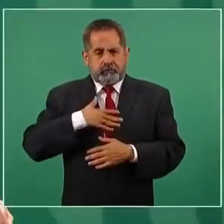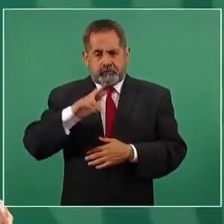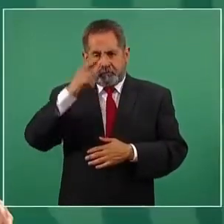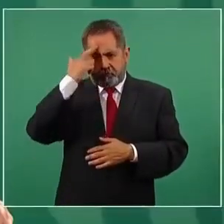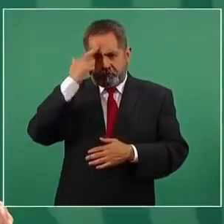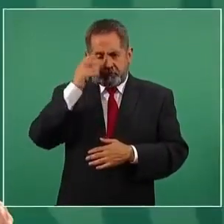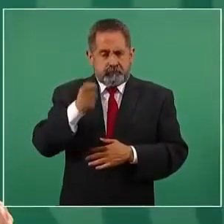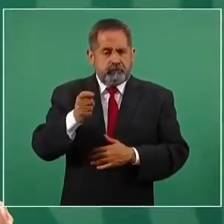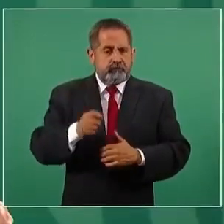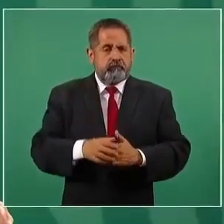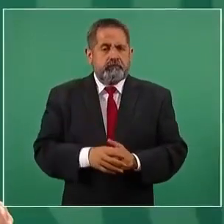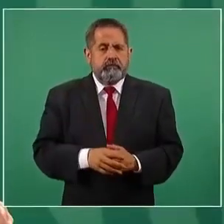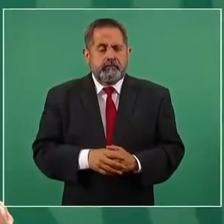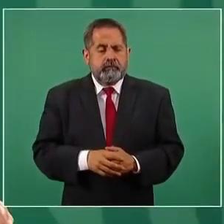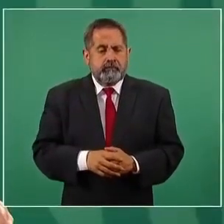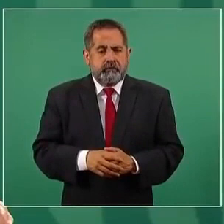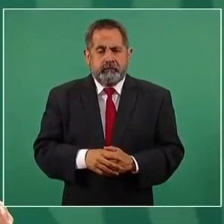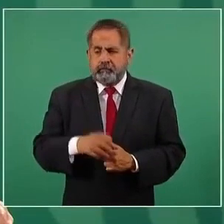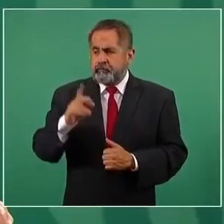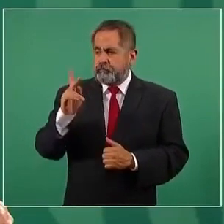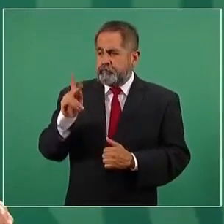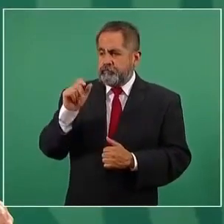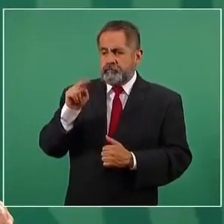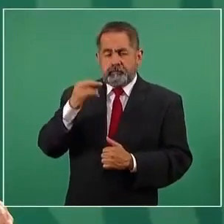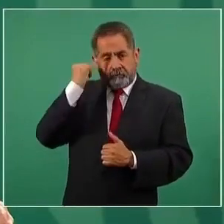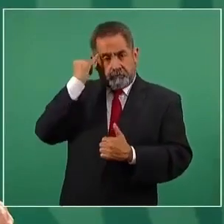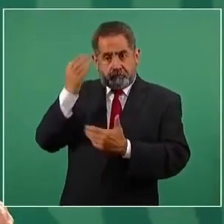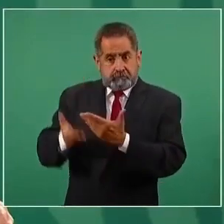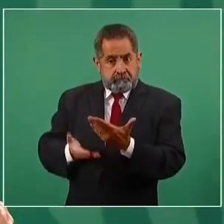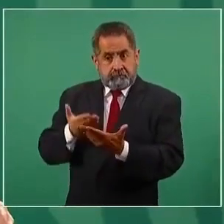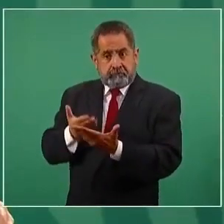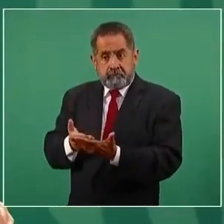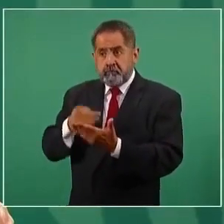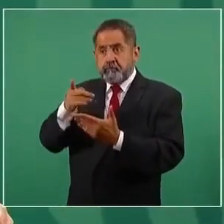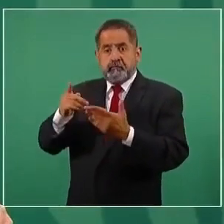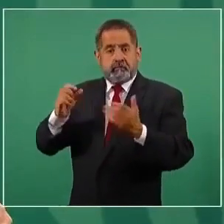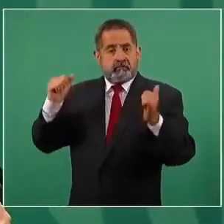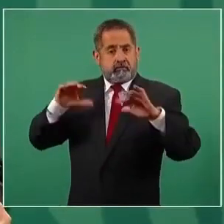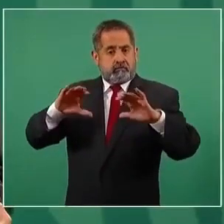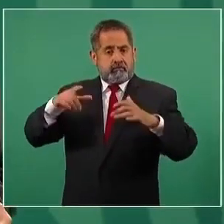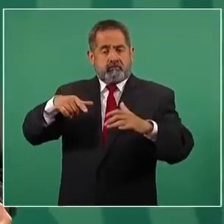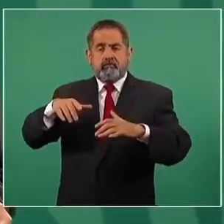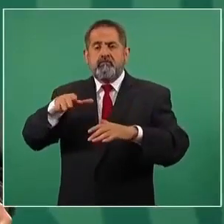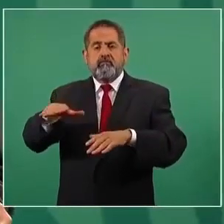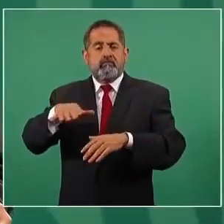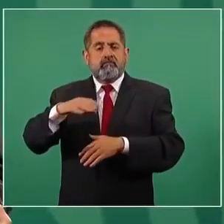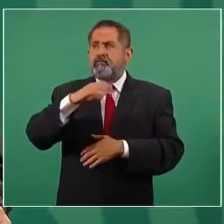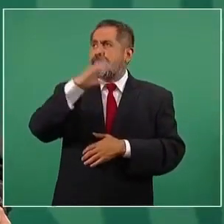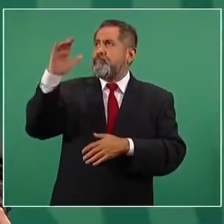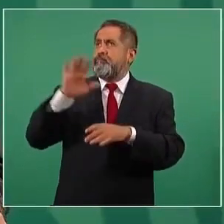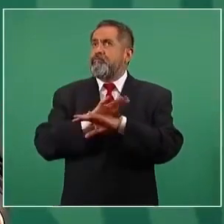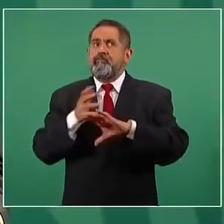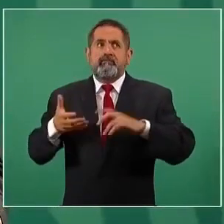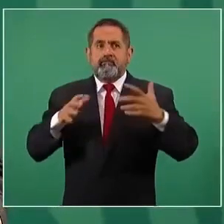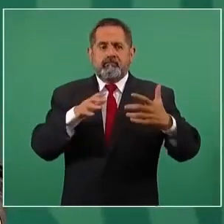que el planteamiento nuestro en la cumbre sobre cambio climático